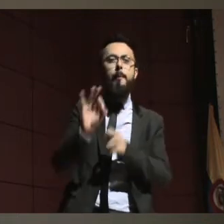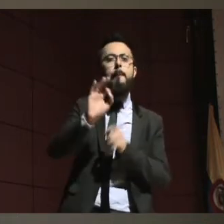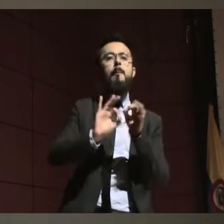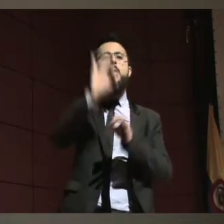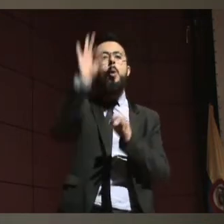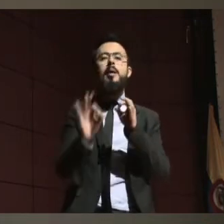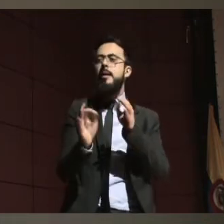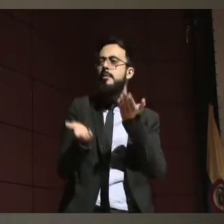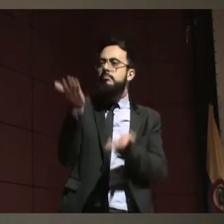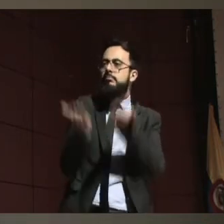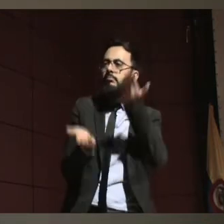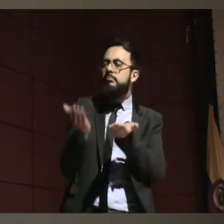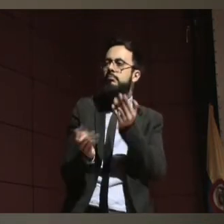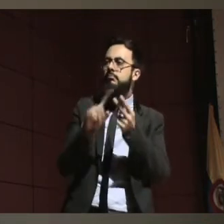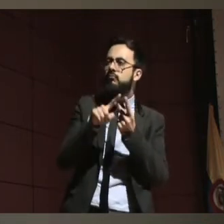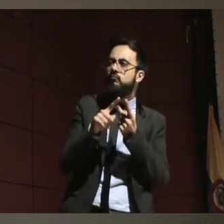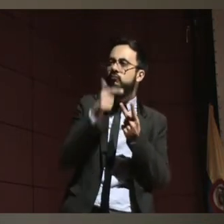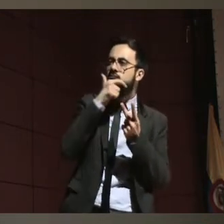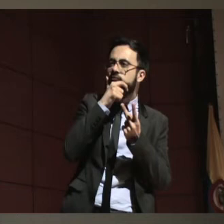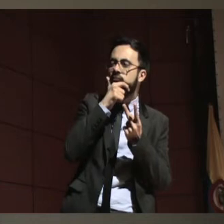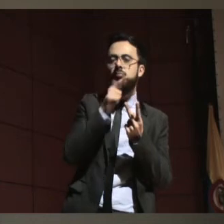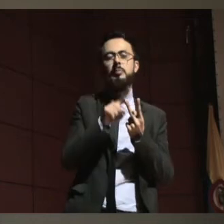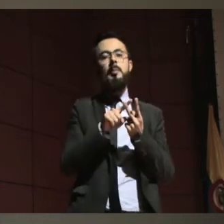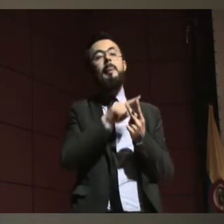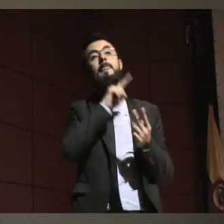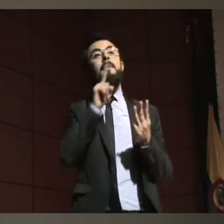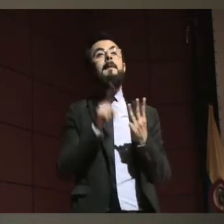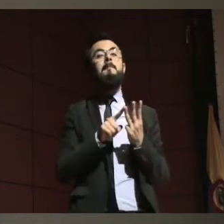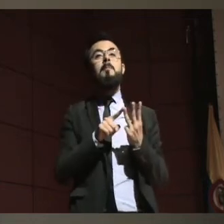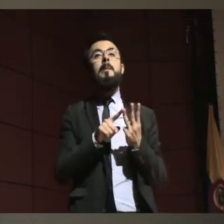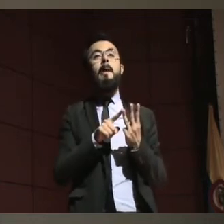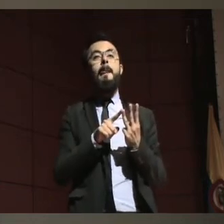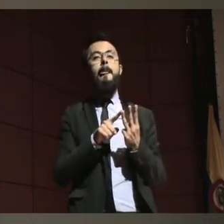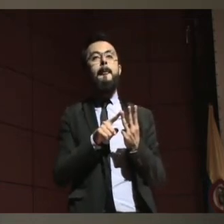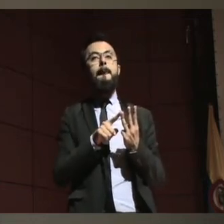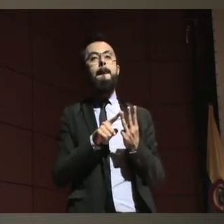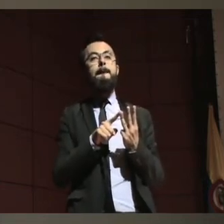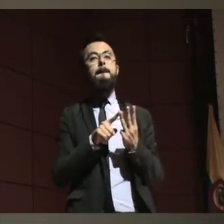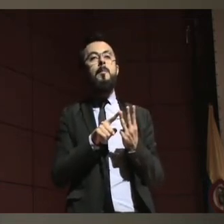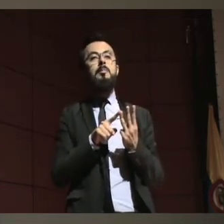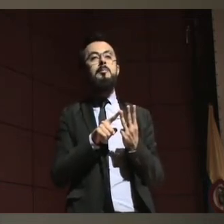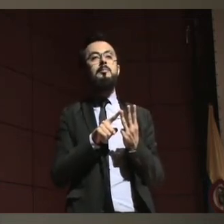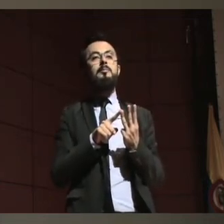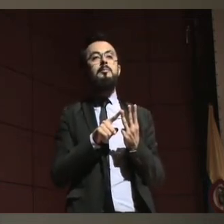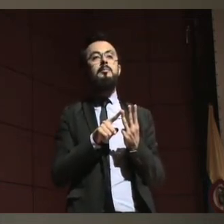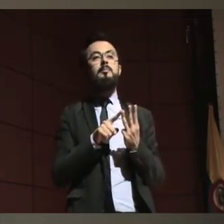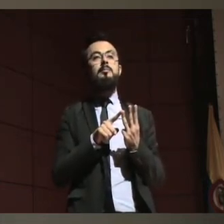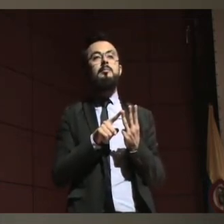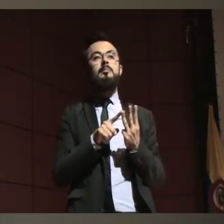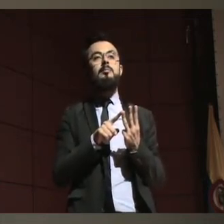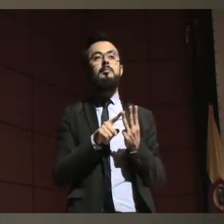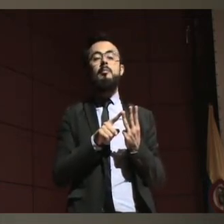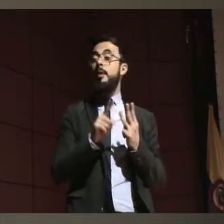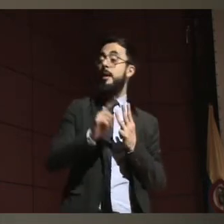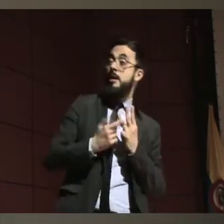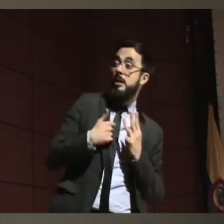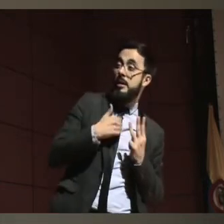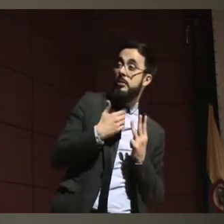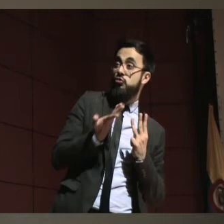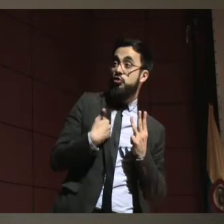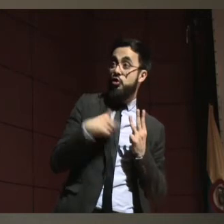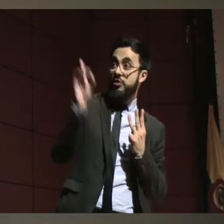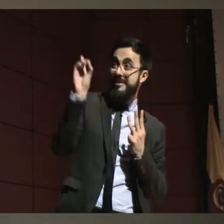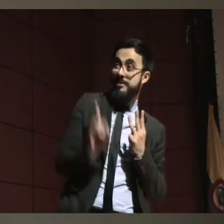tengo que tener en cuenta. Debo además saber si tomo la decisión, qué consecuencia